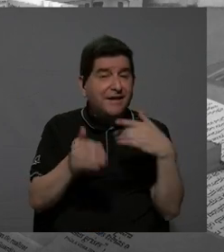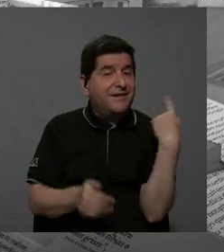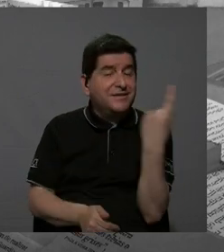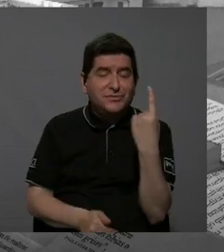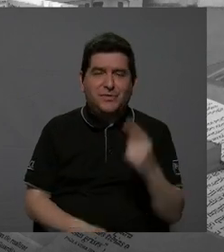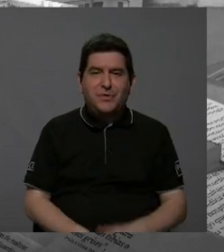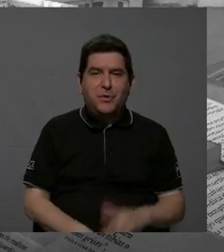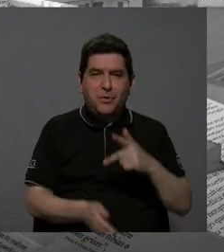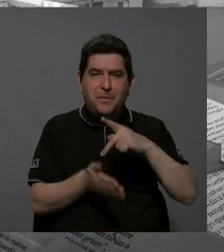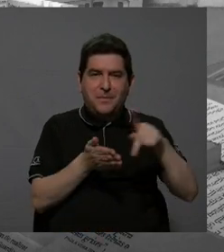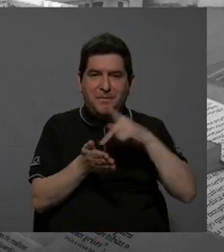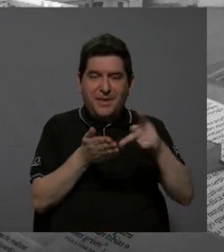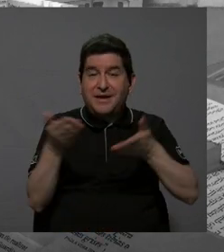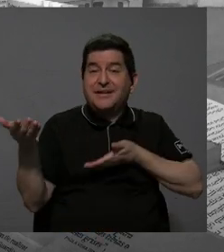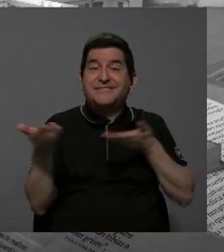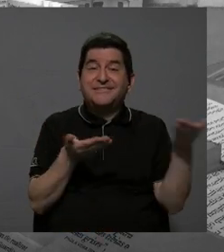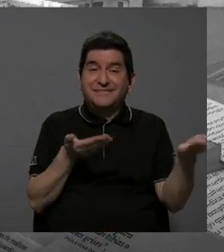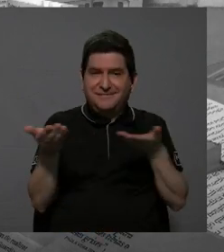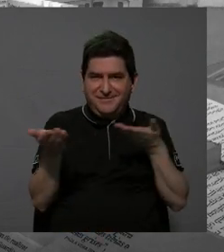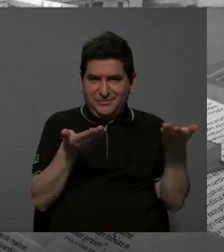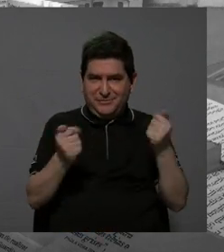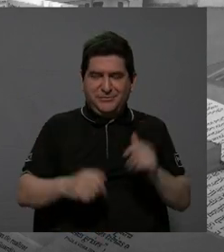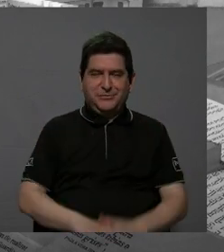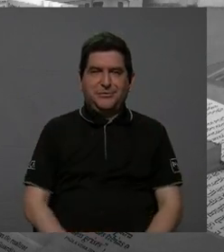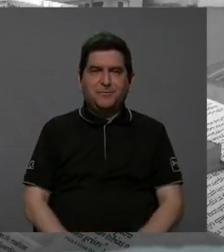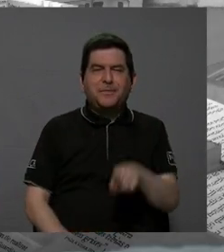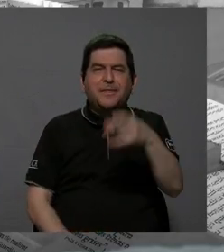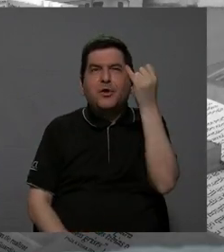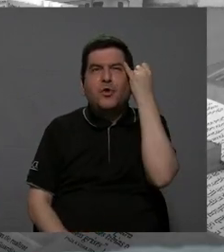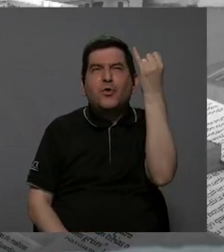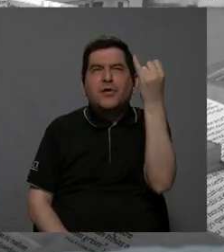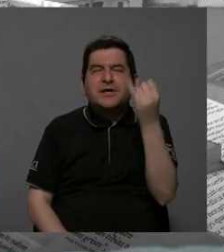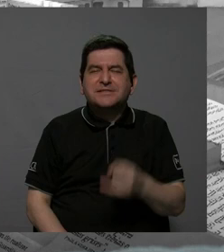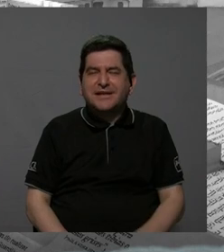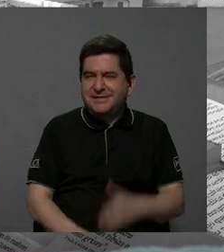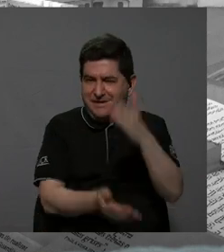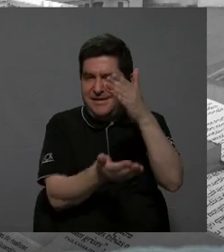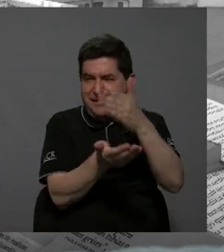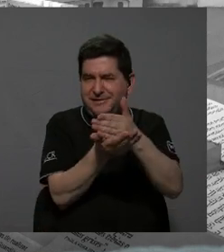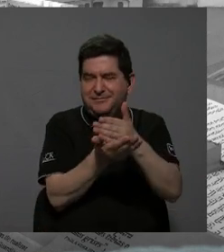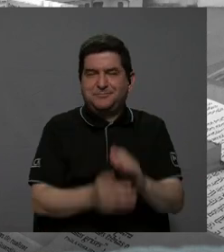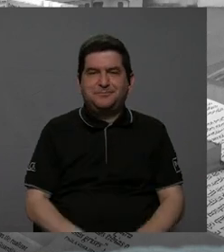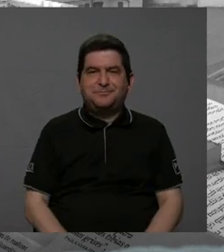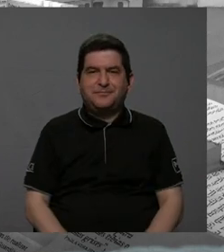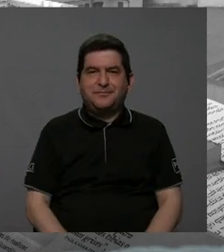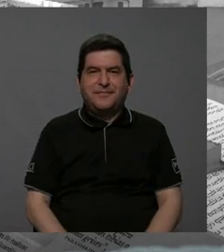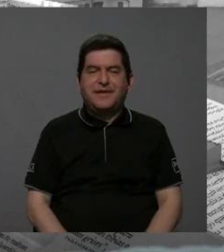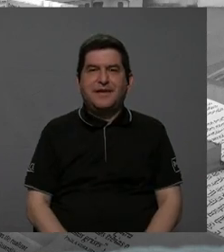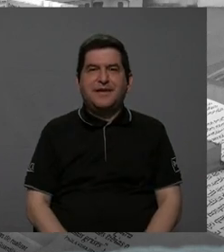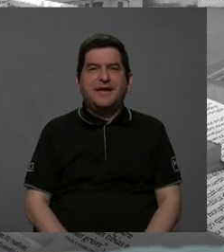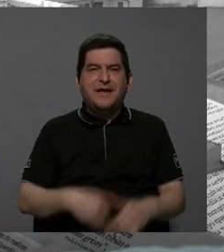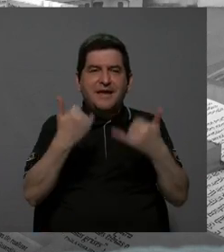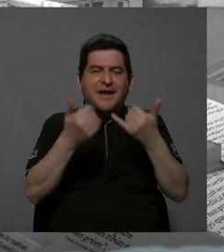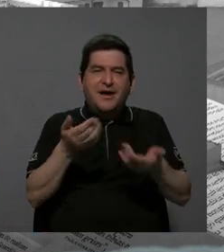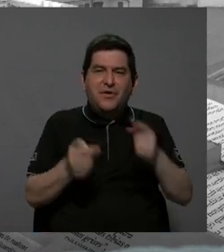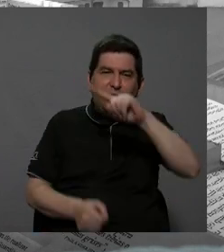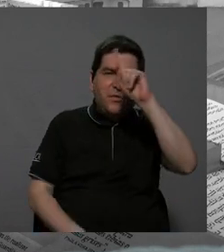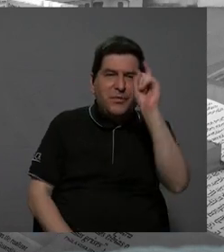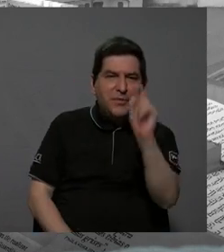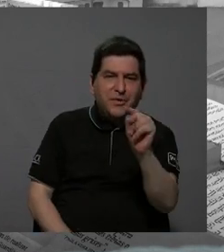pagando por un servicio. Vamos a quedarnos ahí, pero tal vez entonces para empezar con el ingeniero Zamora,